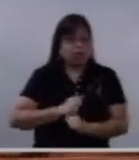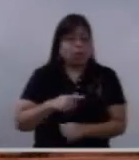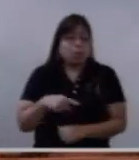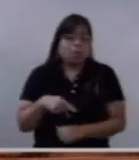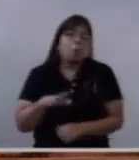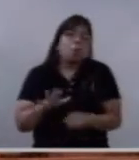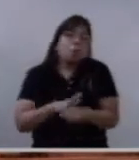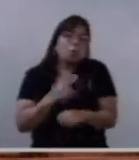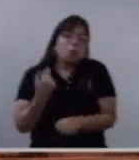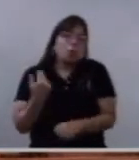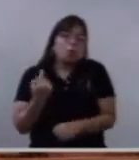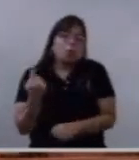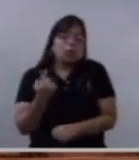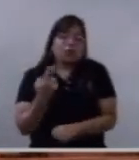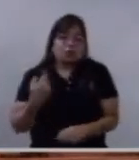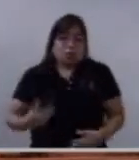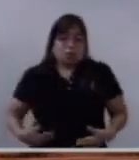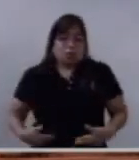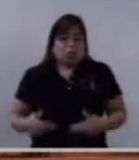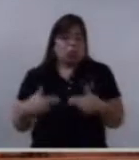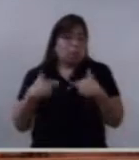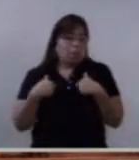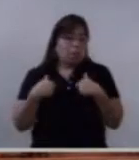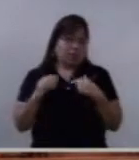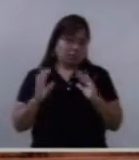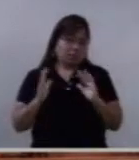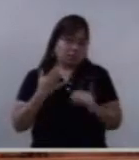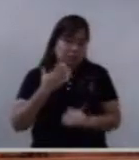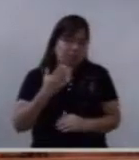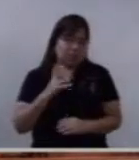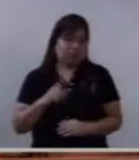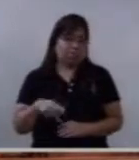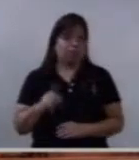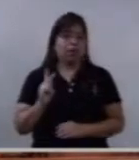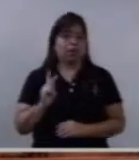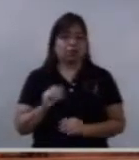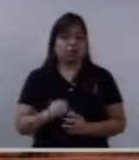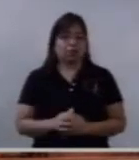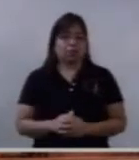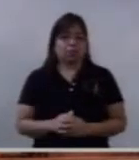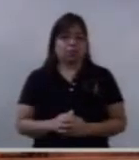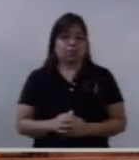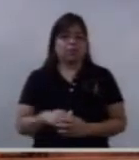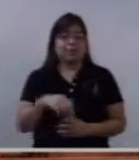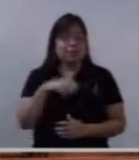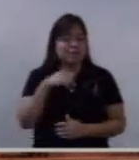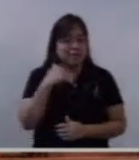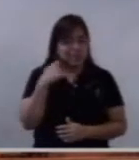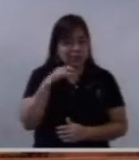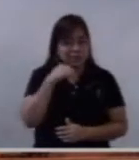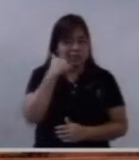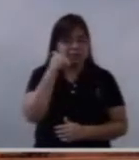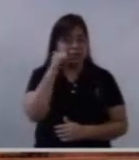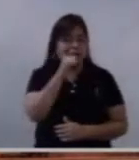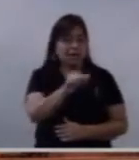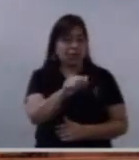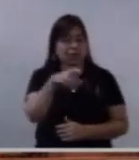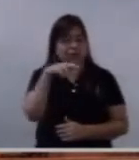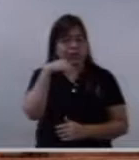Humanamente, queremos siempre estar bien, triunfar, ser